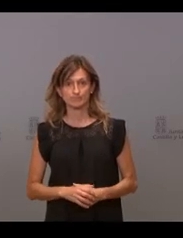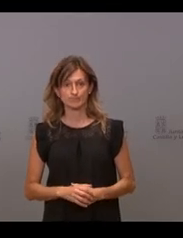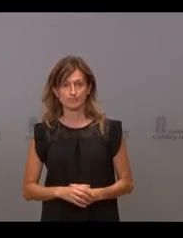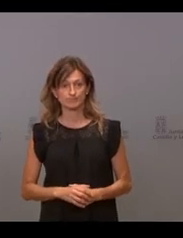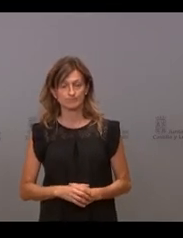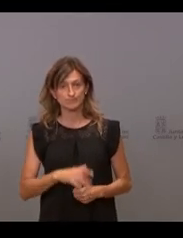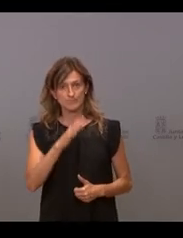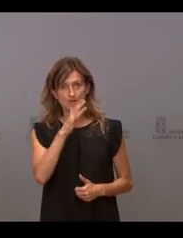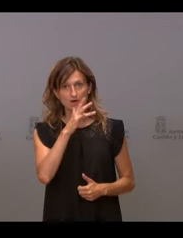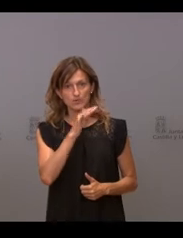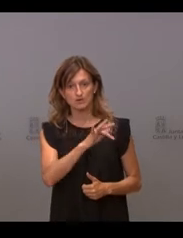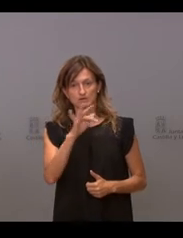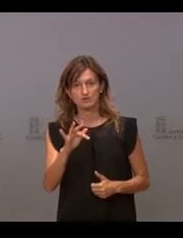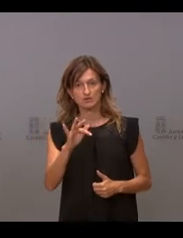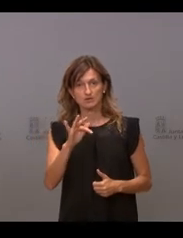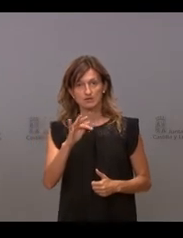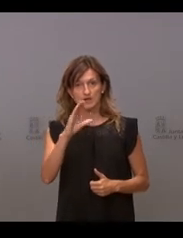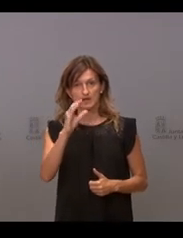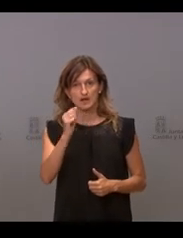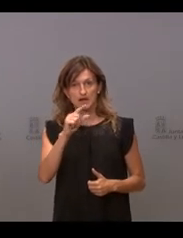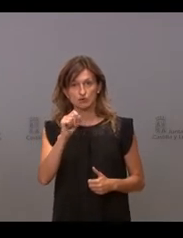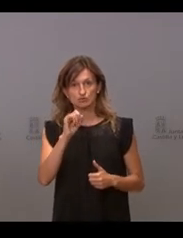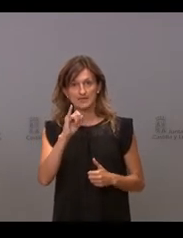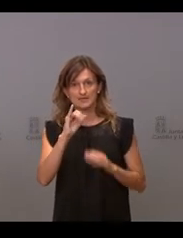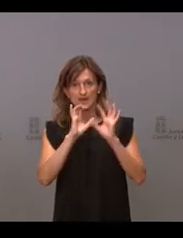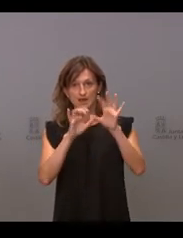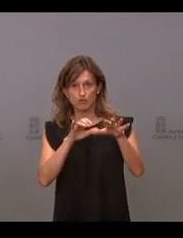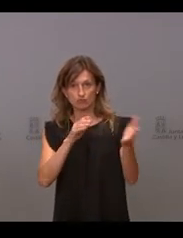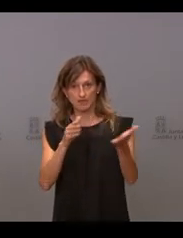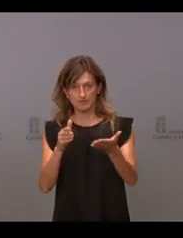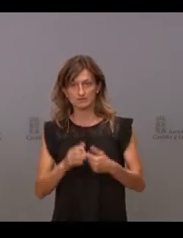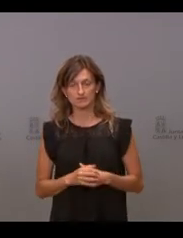Continuamos en este momento con Carlos Domínguez de Ileón. Adelante, Carlos.